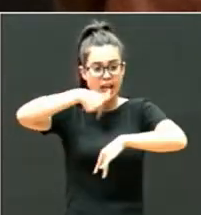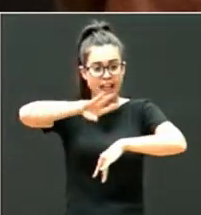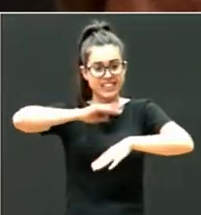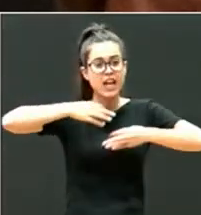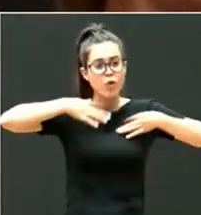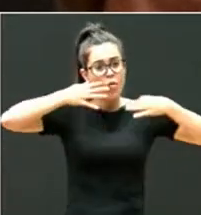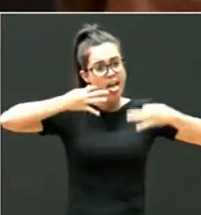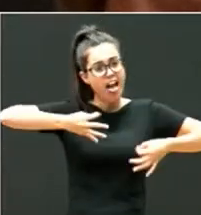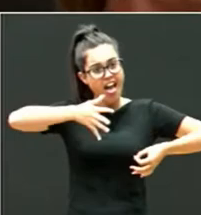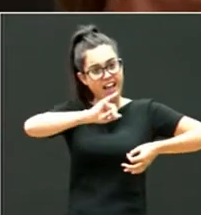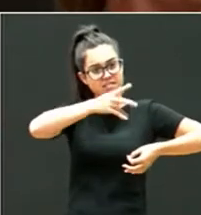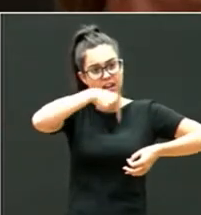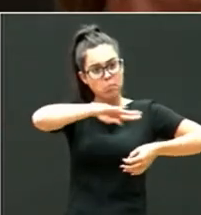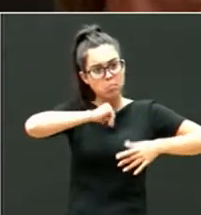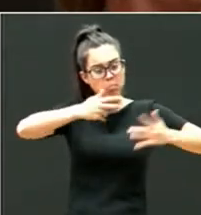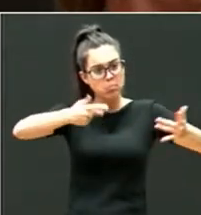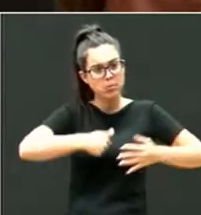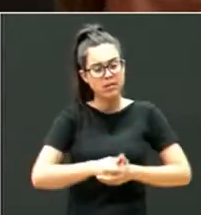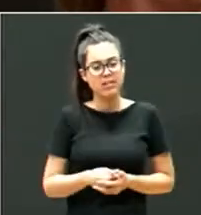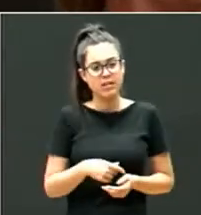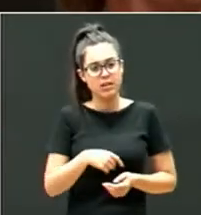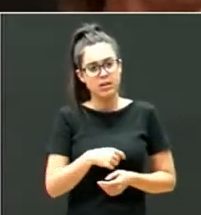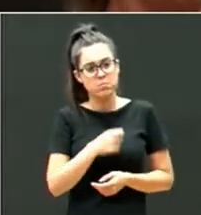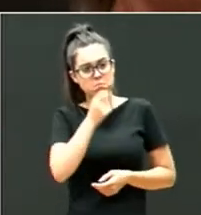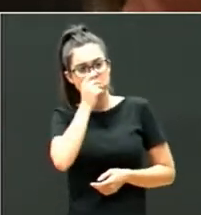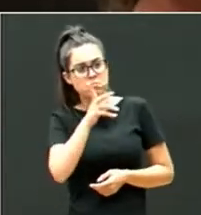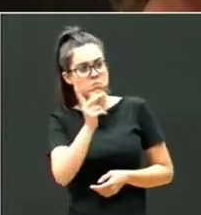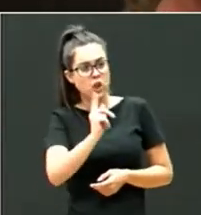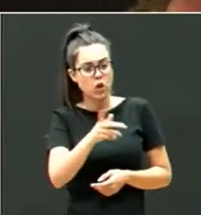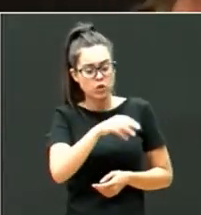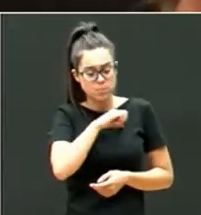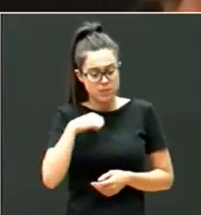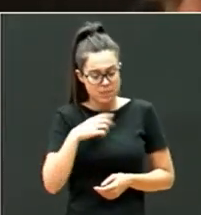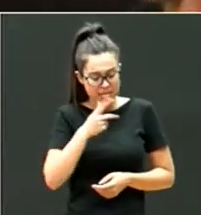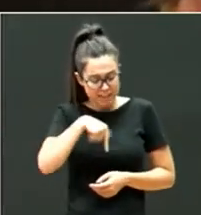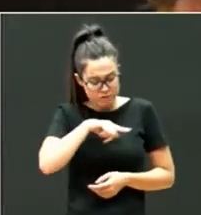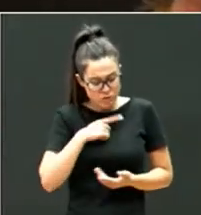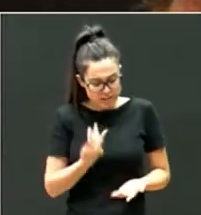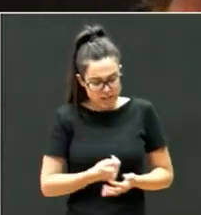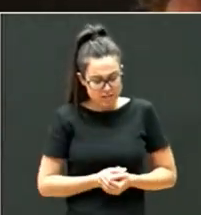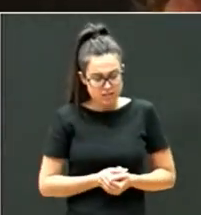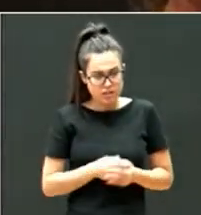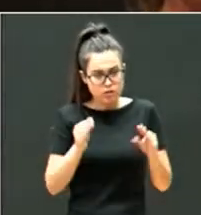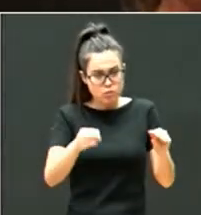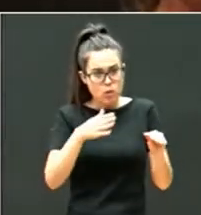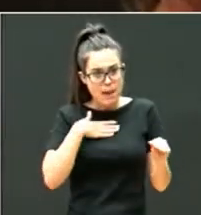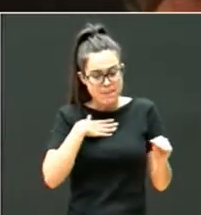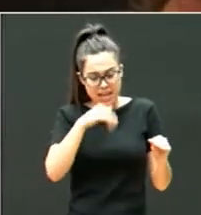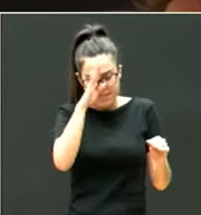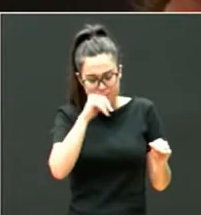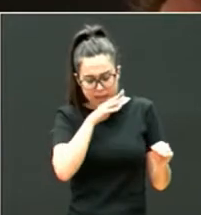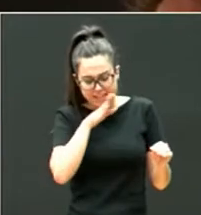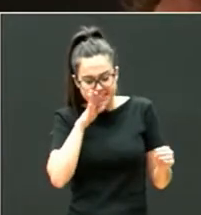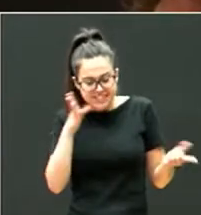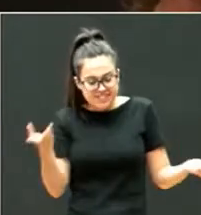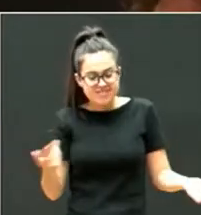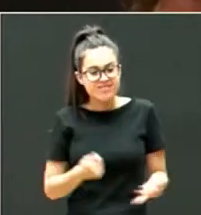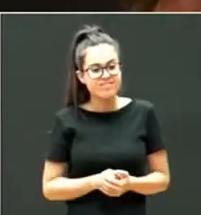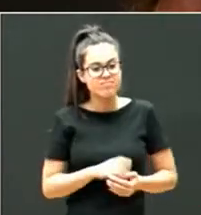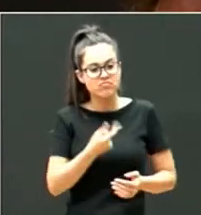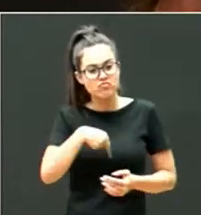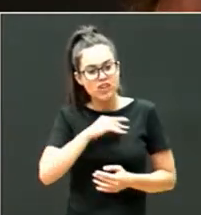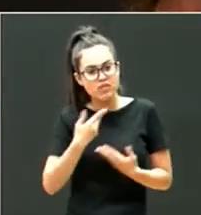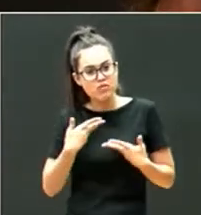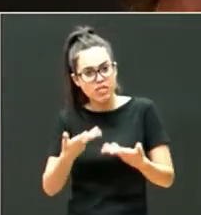seguridad. Porque eso es una cosa privada nuestra, suya, mía, de su padre. Y entonces,